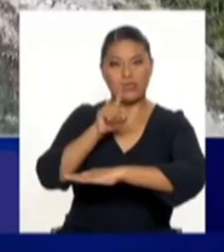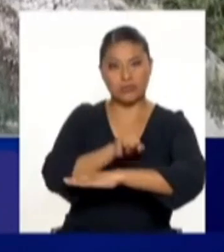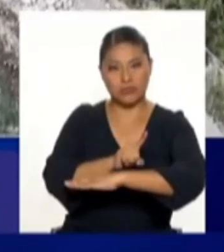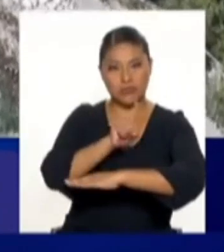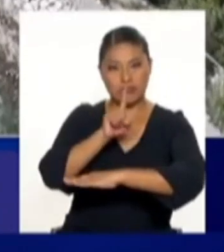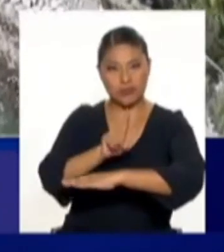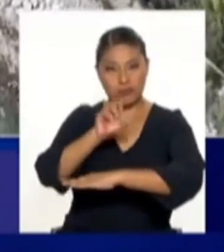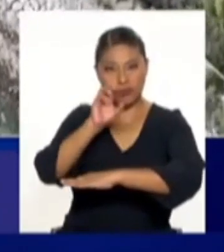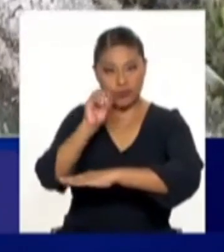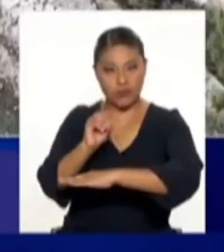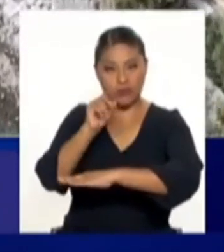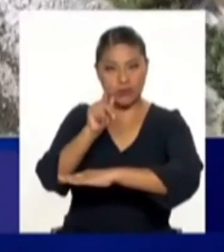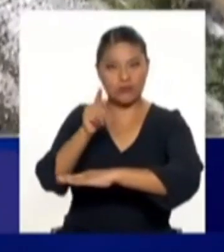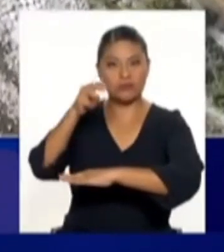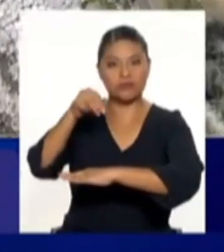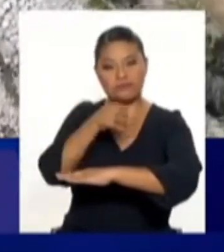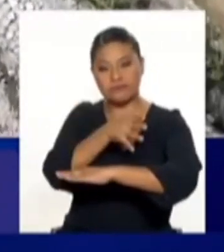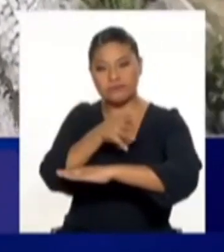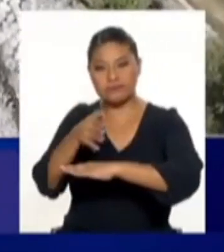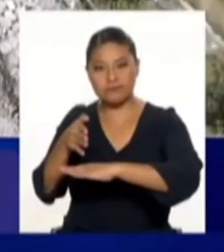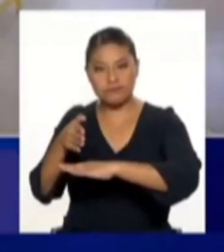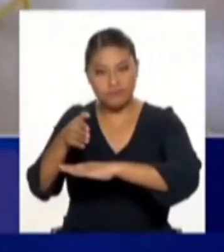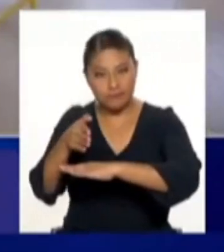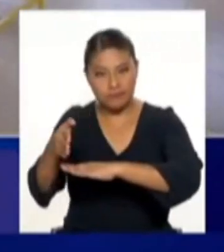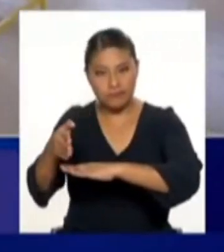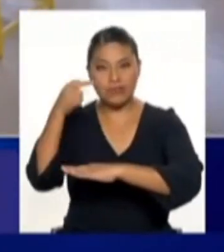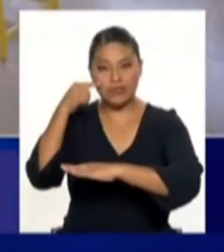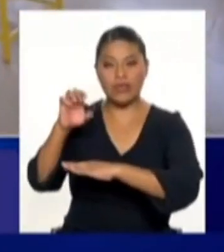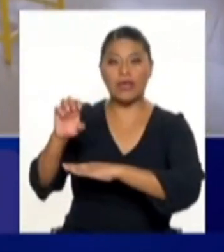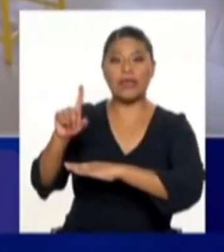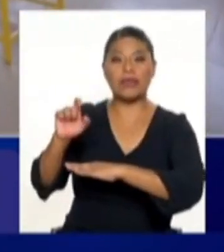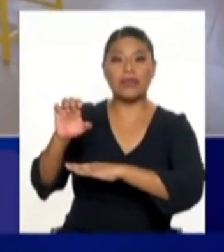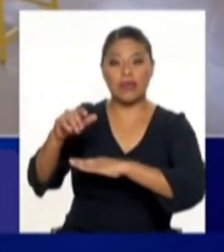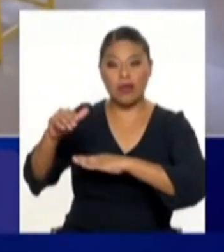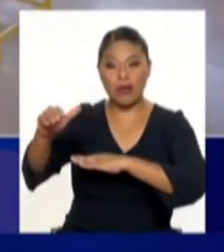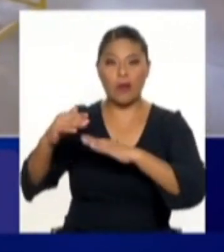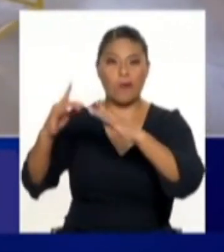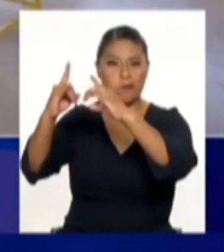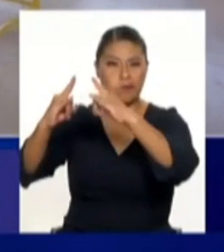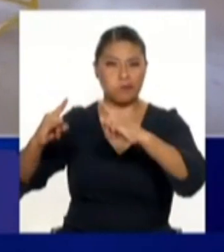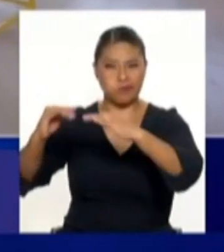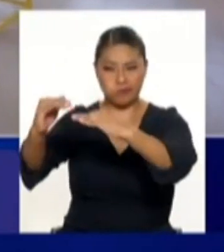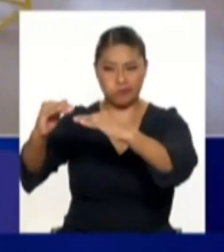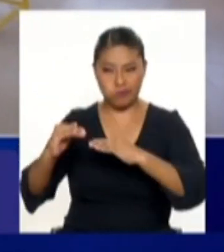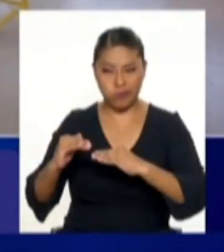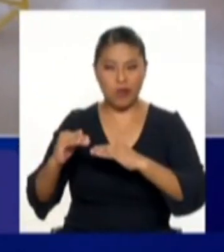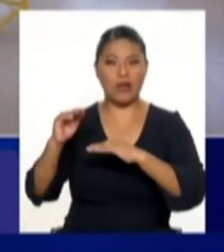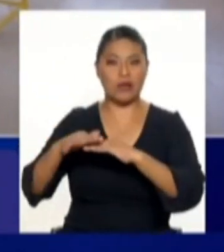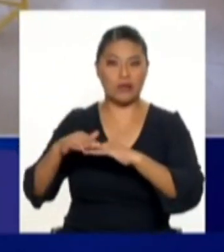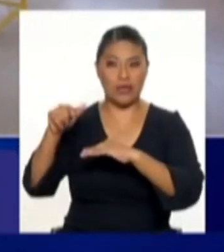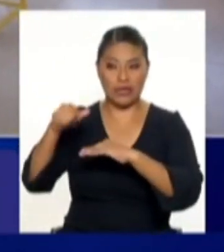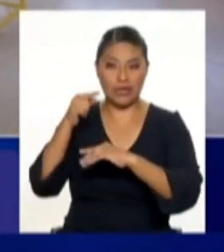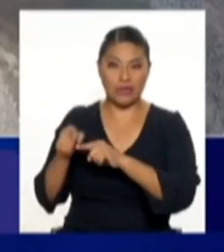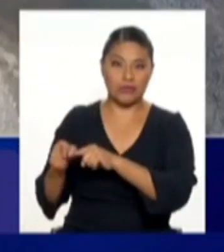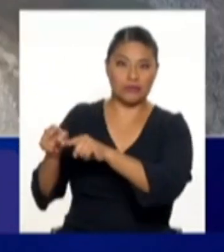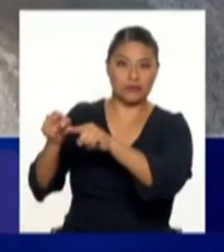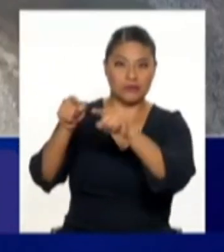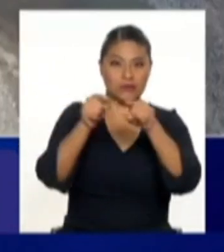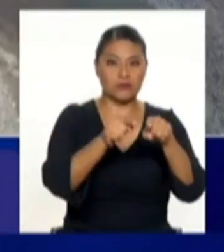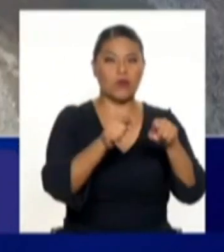kilómetros del terminal portuario de Etén y esto involucra terminar en Loreto